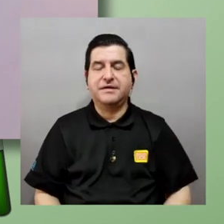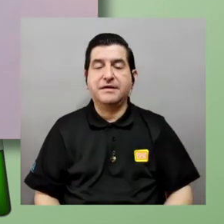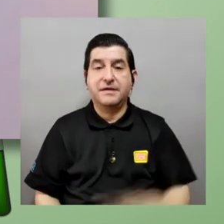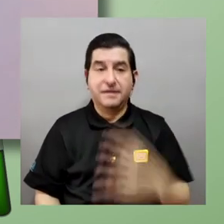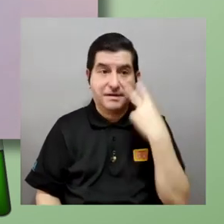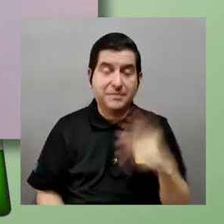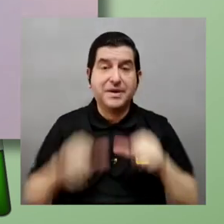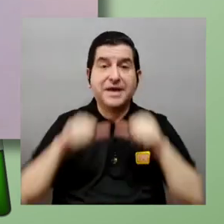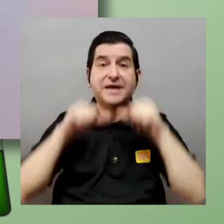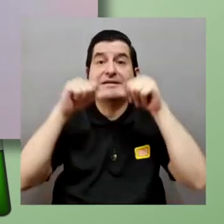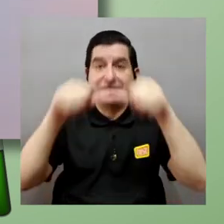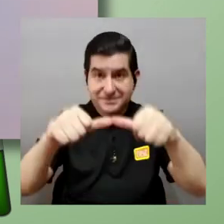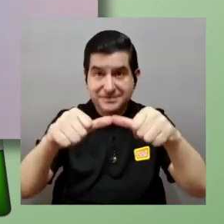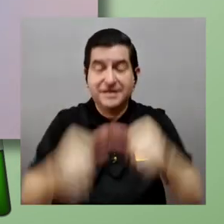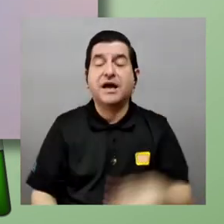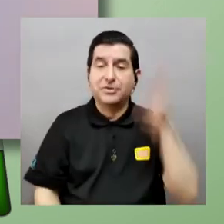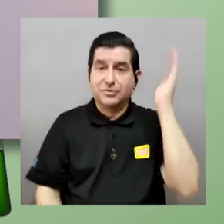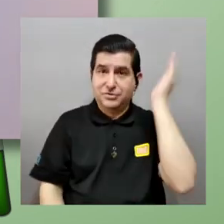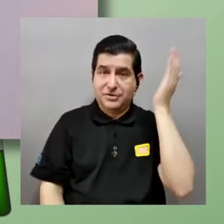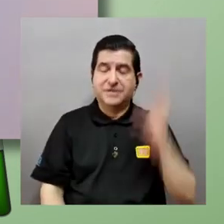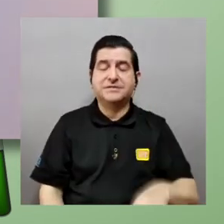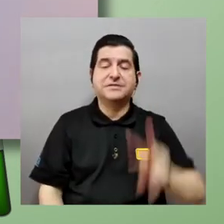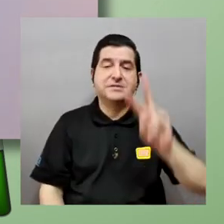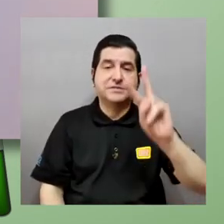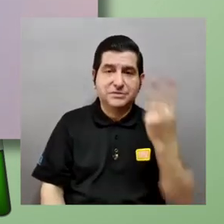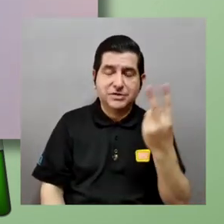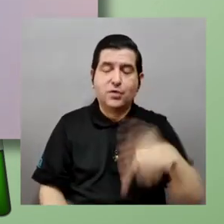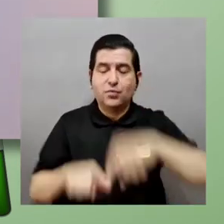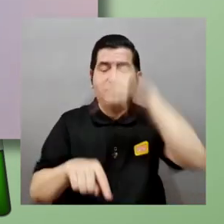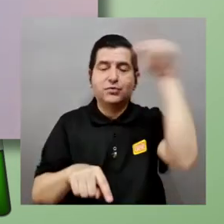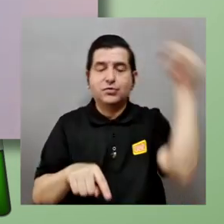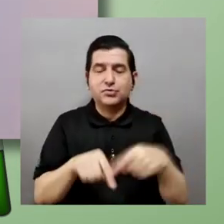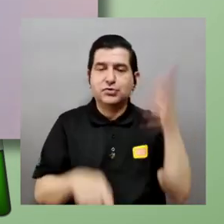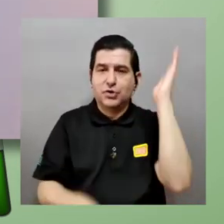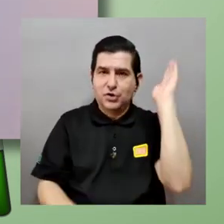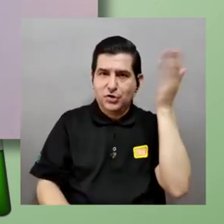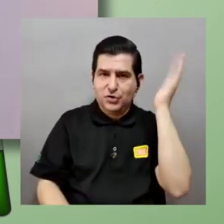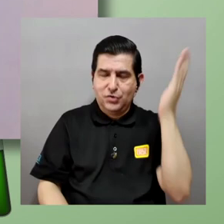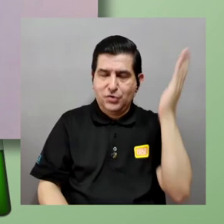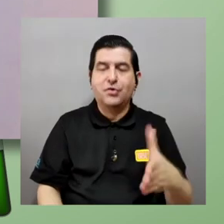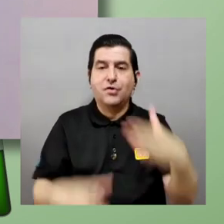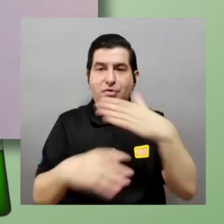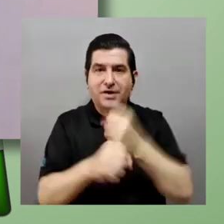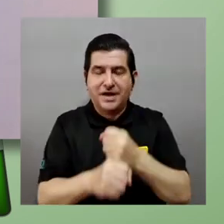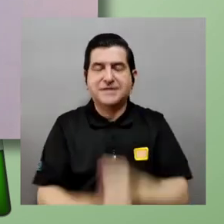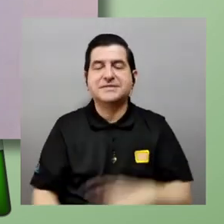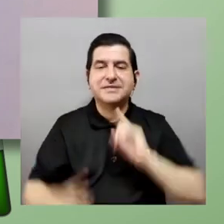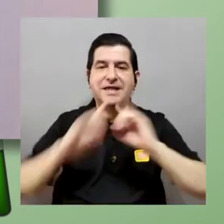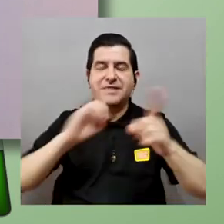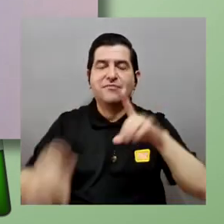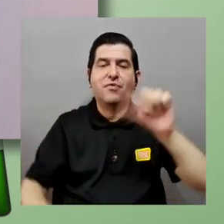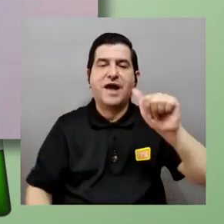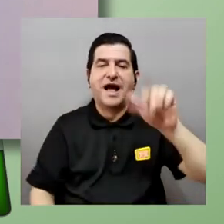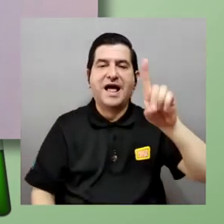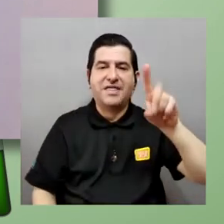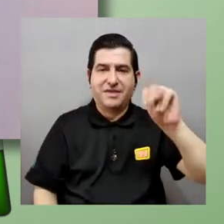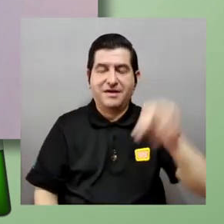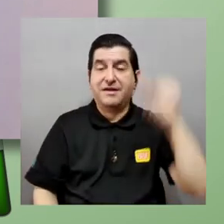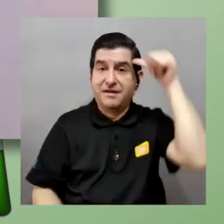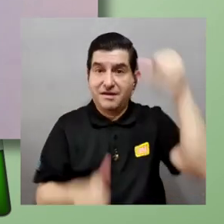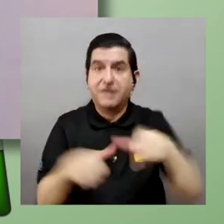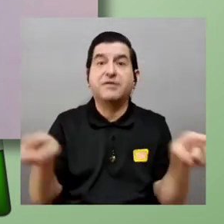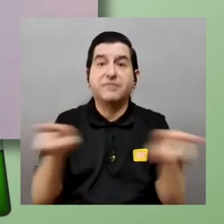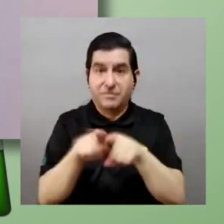para ver las siguientes conferencias de este segundo ciclo de conferencias que está haciendo divulga